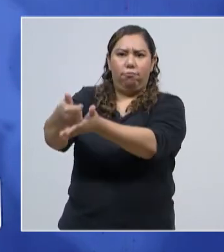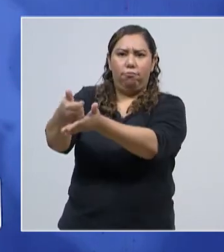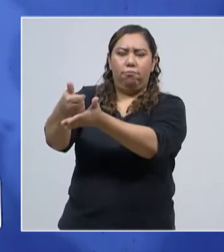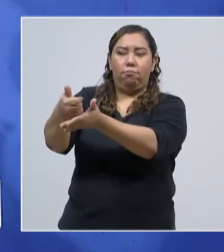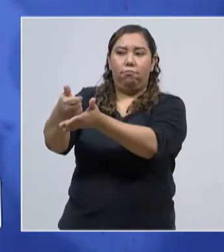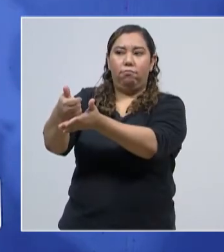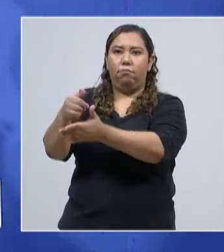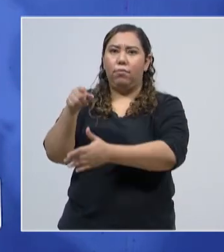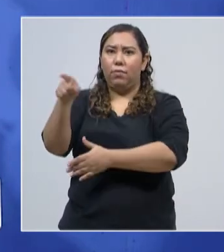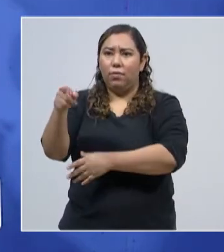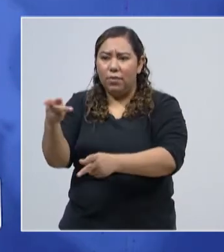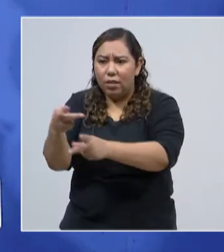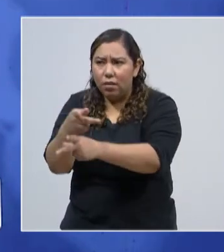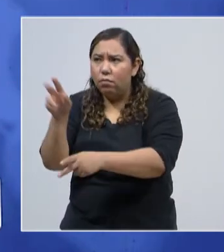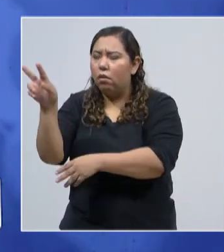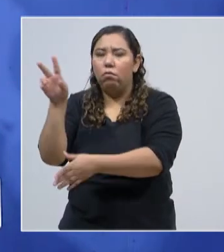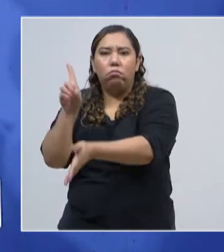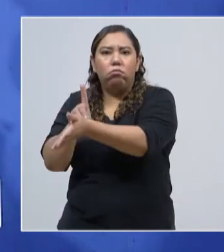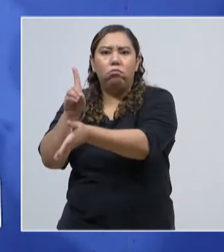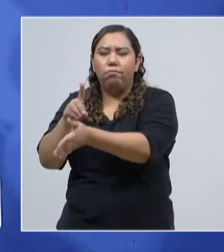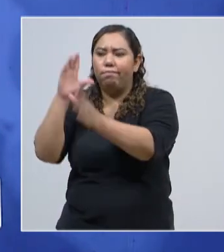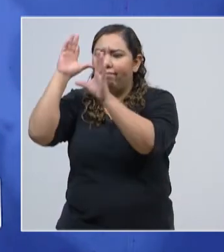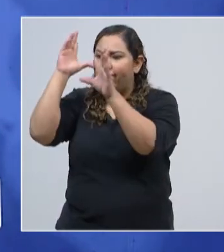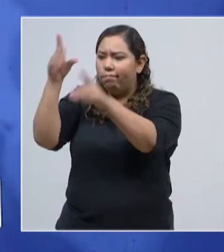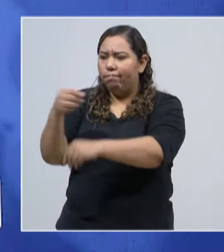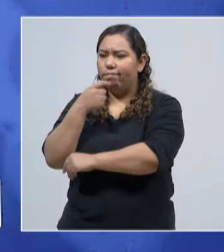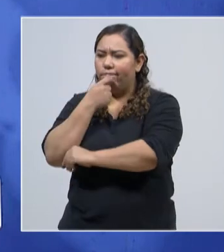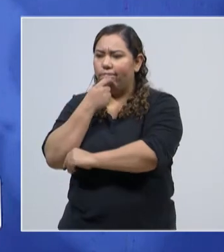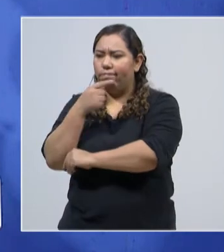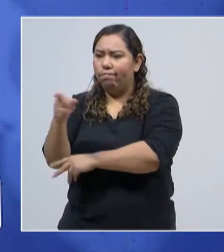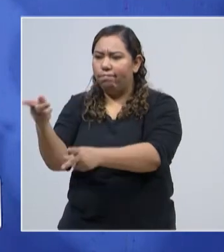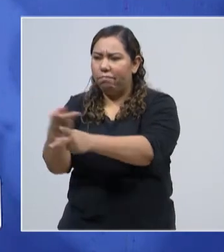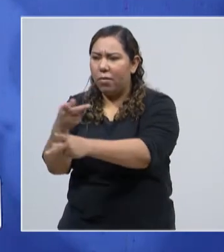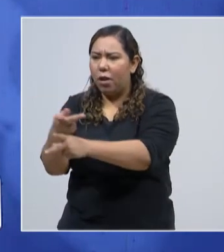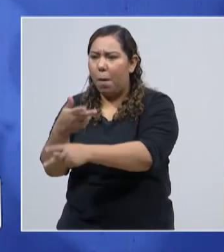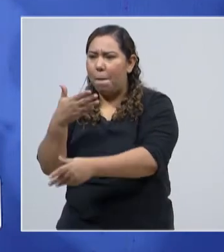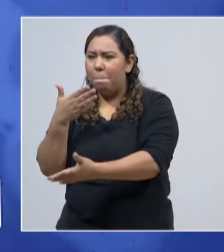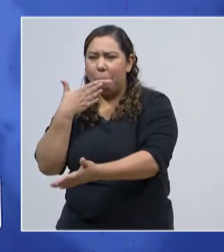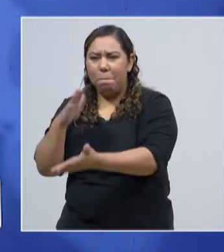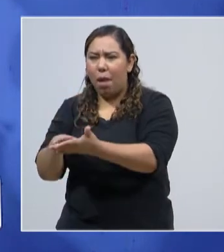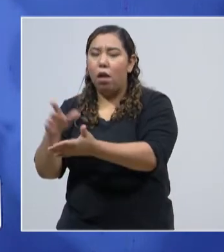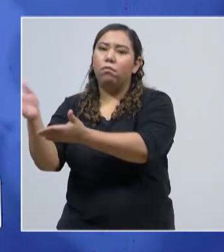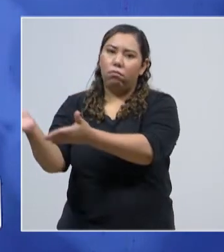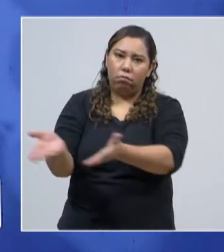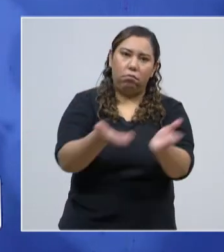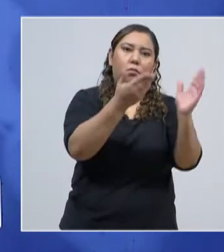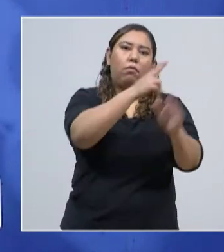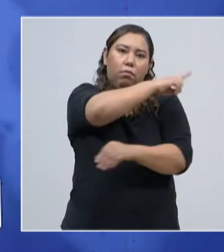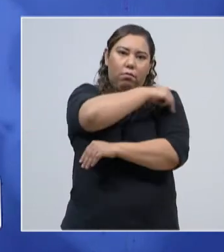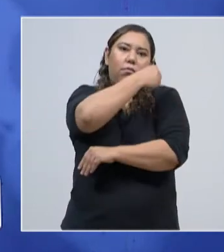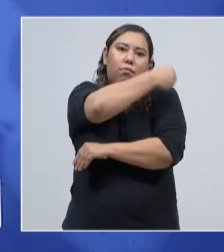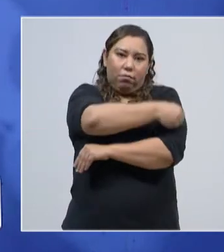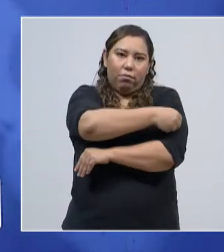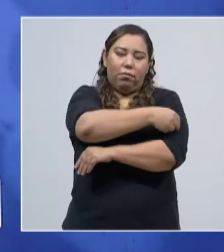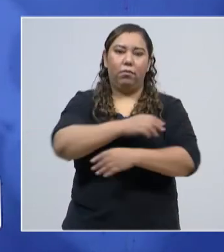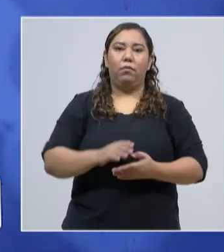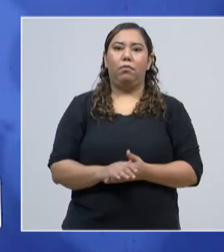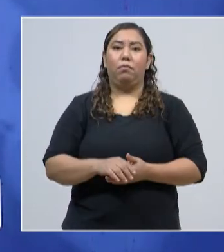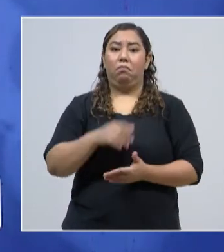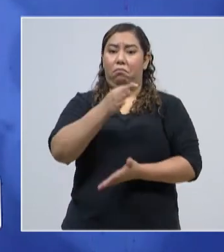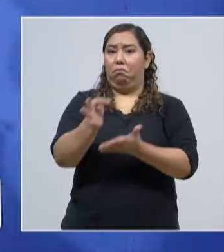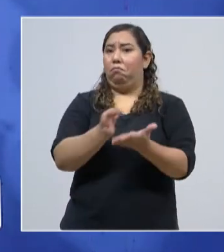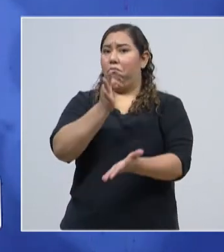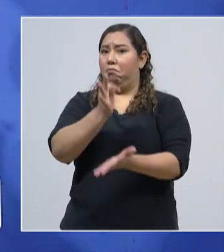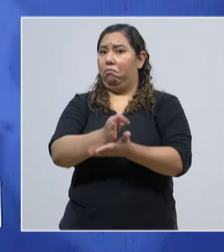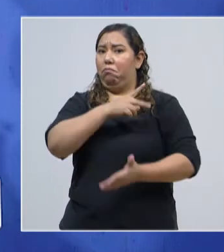hospital para una mayor atención o pueden estabilizarle en el centro de triaje. En el caso de Teucial y San Pedro Sula, las 24 horas del